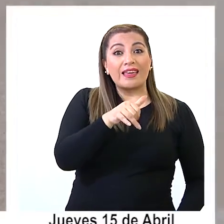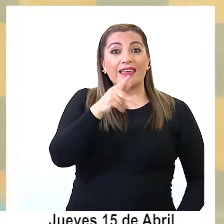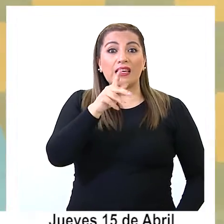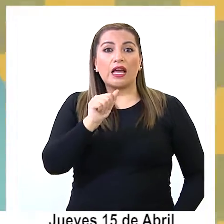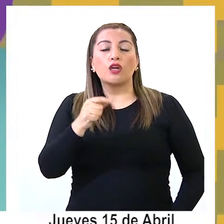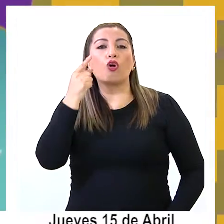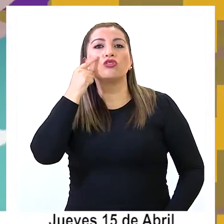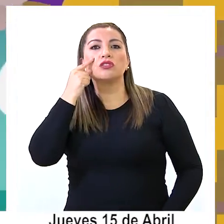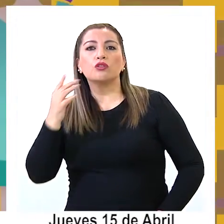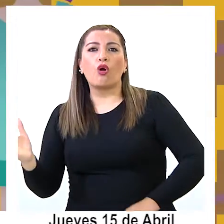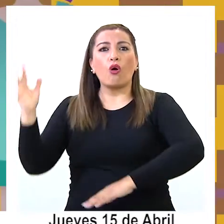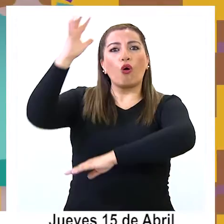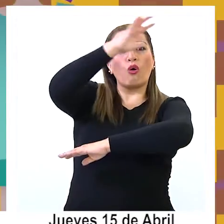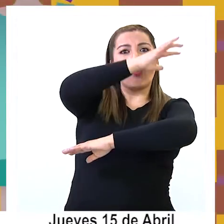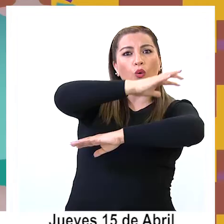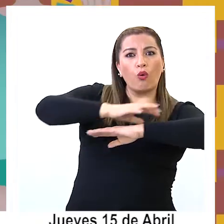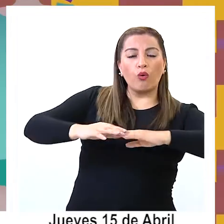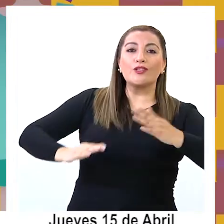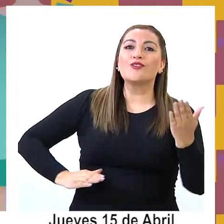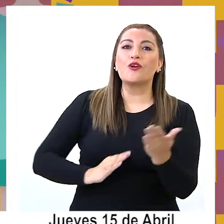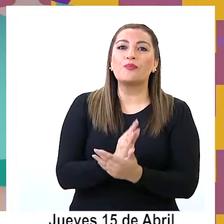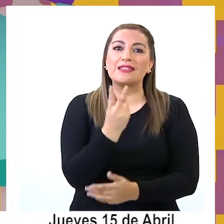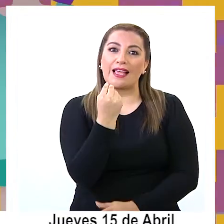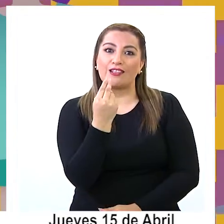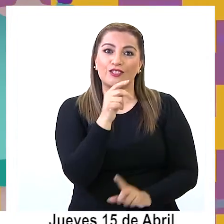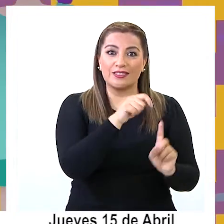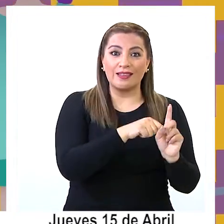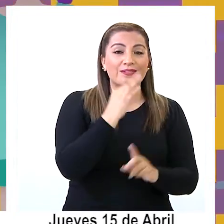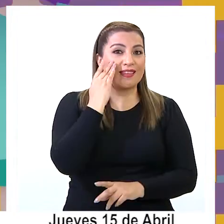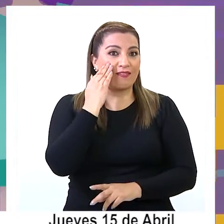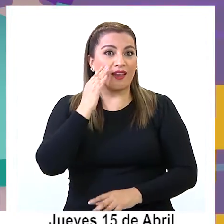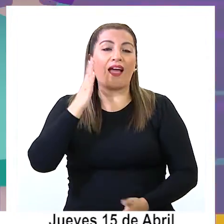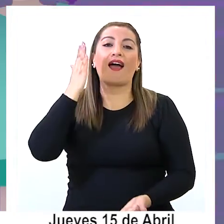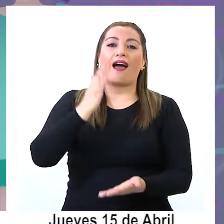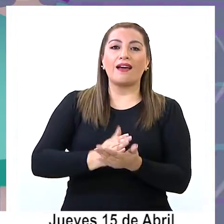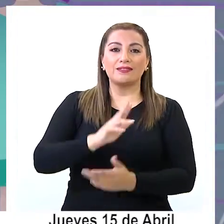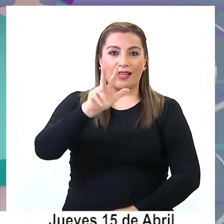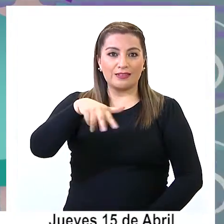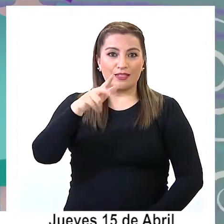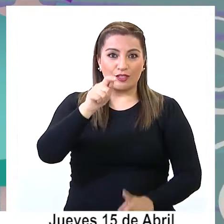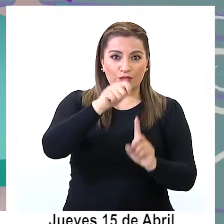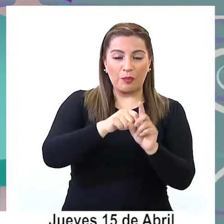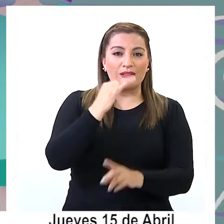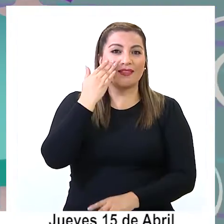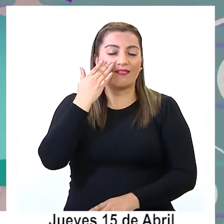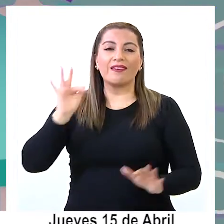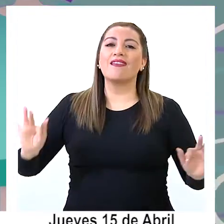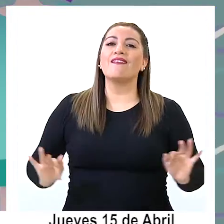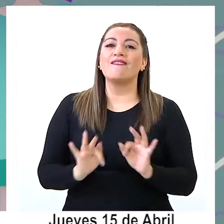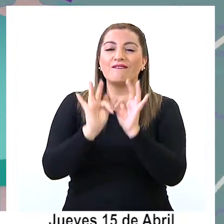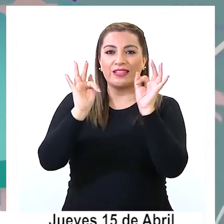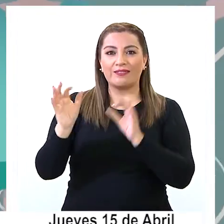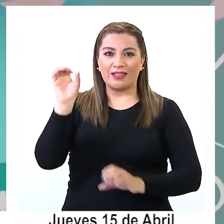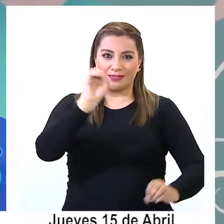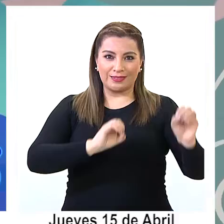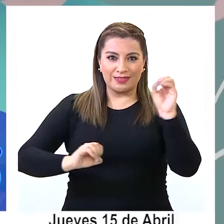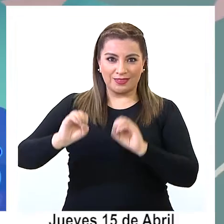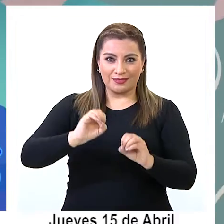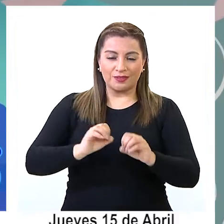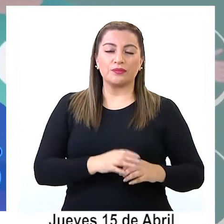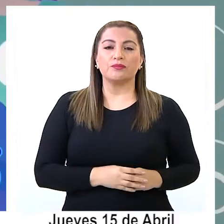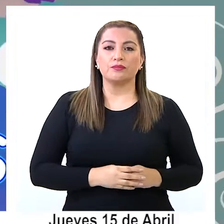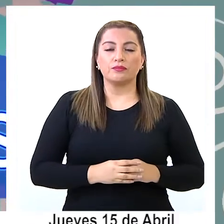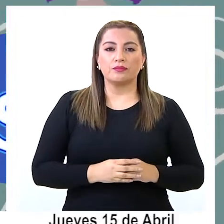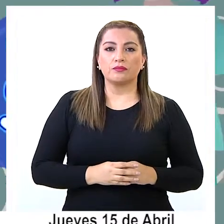de tsunami, está disponible desde el lunes 12 de abril y hasta el próximo 18 de abril en el Festival de Ciencia Puerto Ideas.